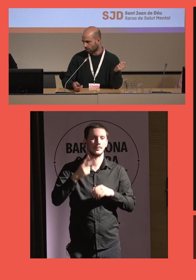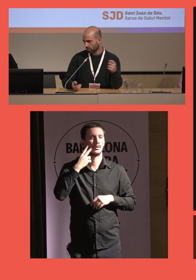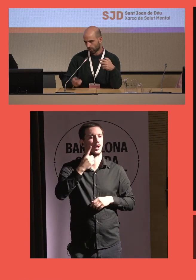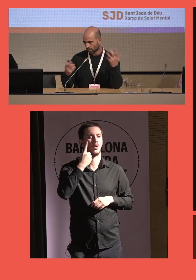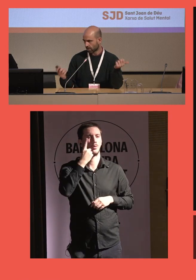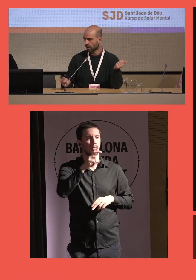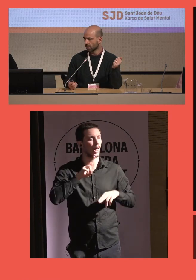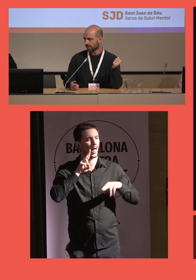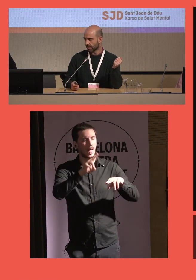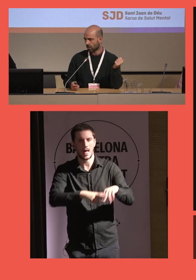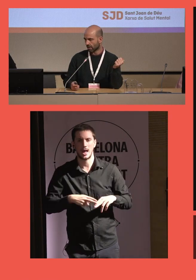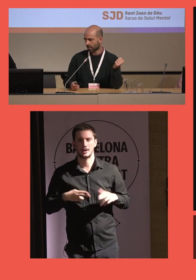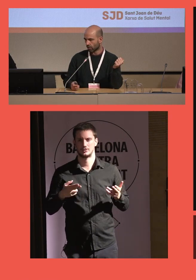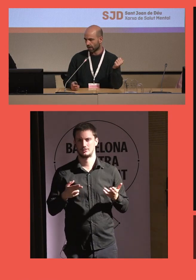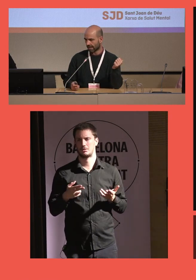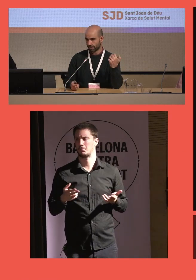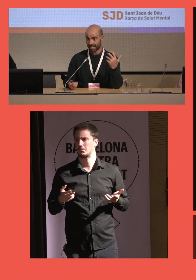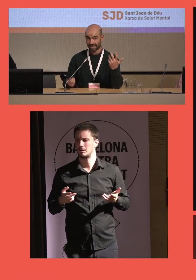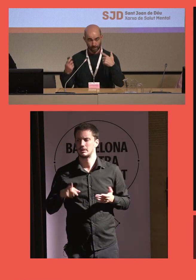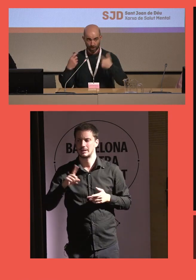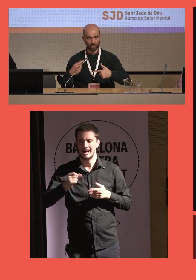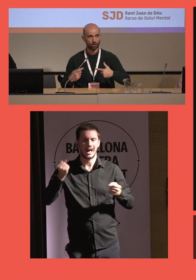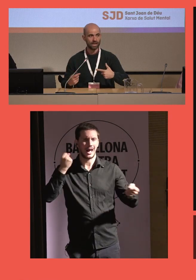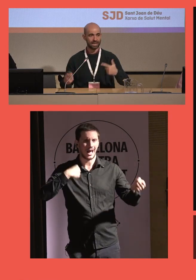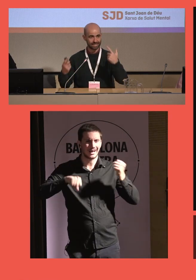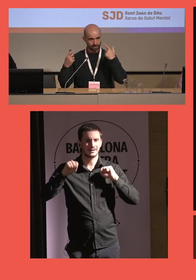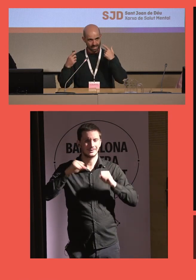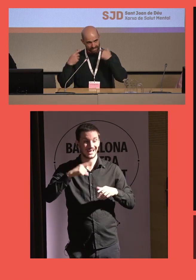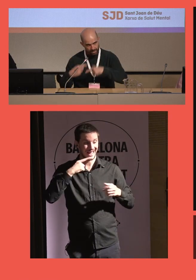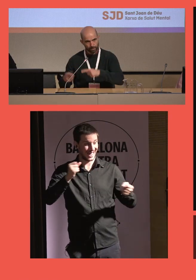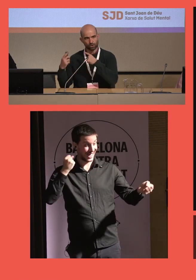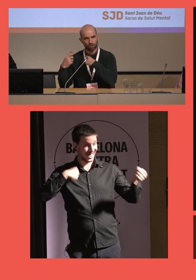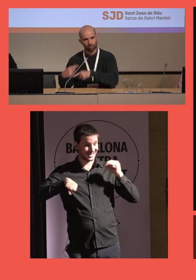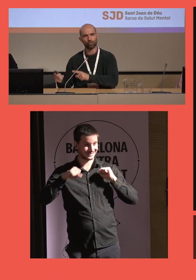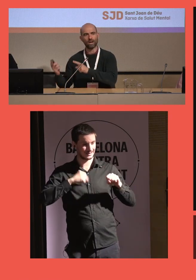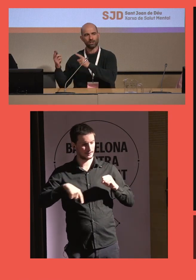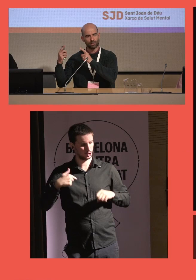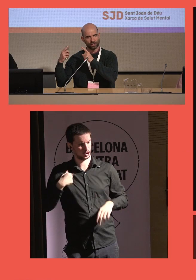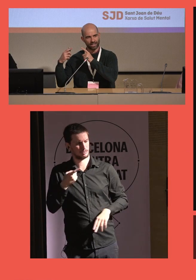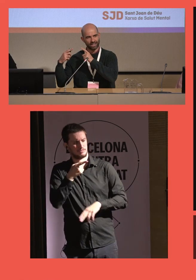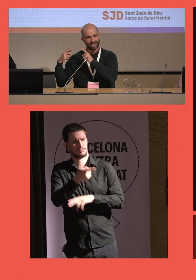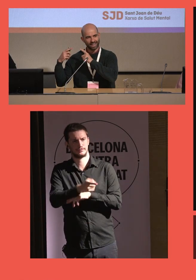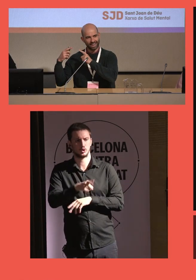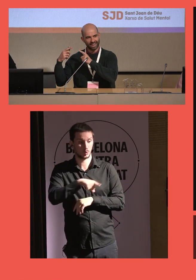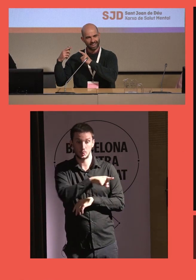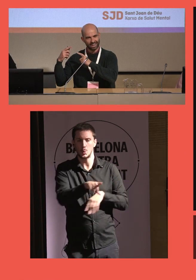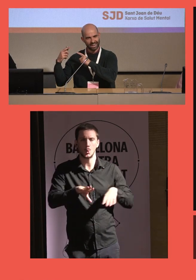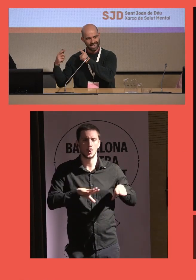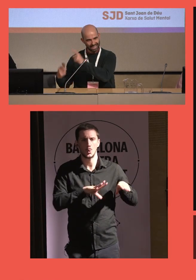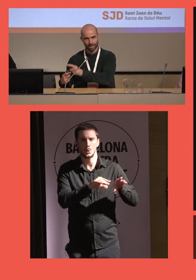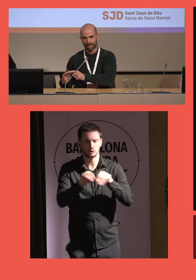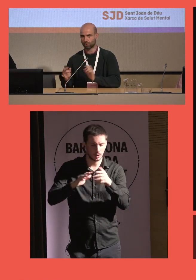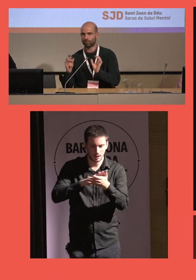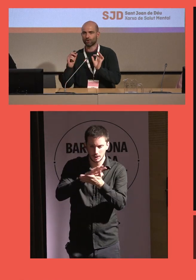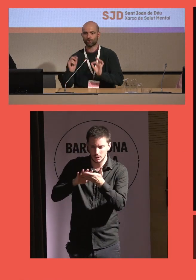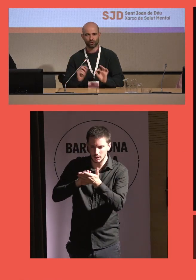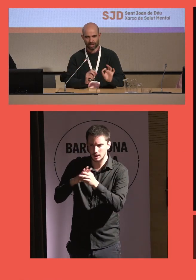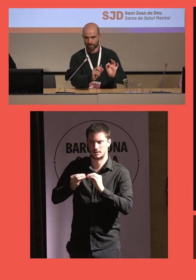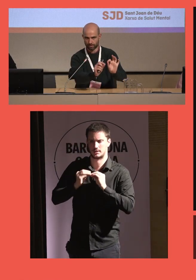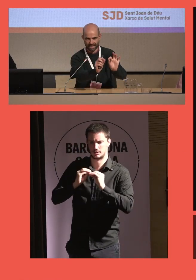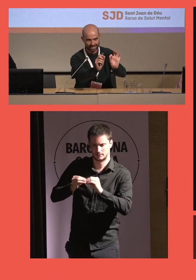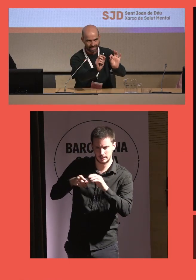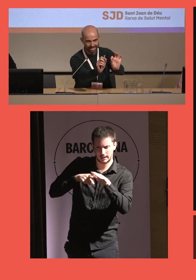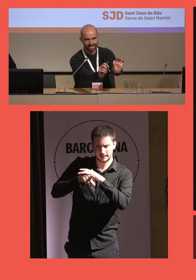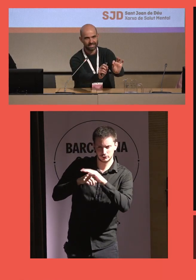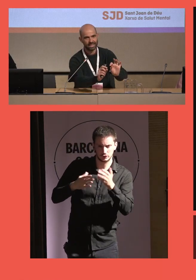espectáculo bueno se han ido haciendo actividades pero ya os digo las actividades siempre son los usuarios los que las realizan no somos nosotros